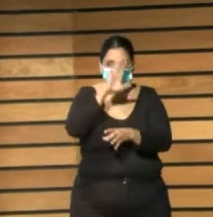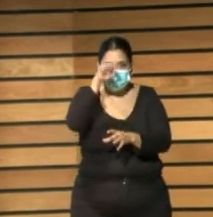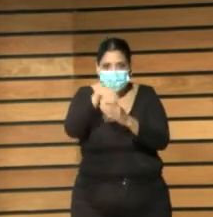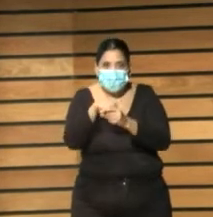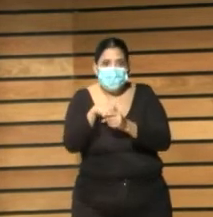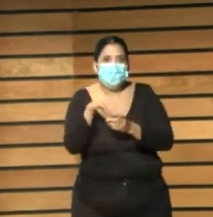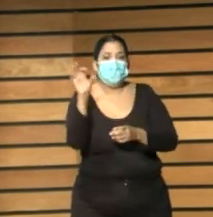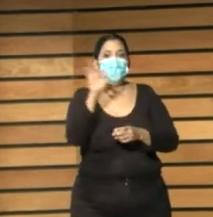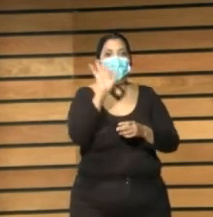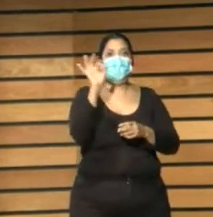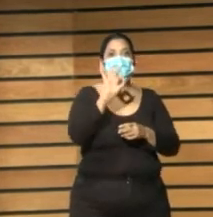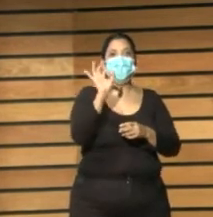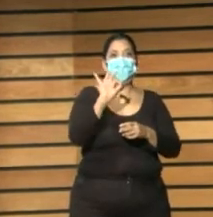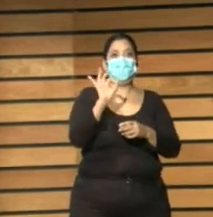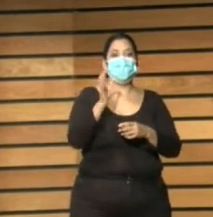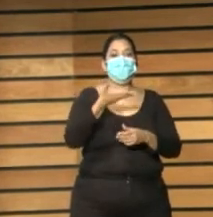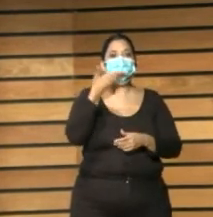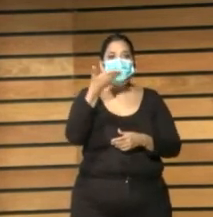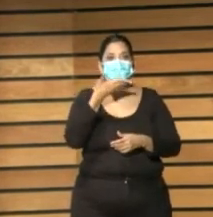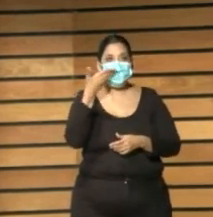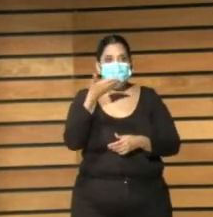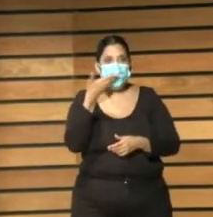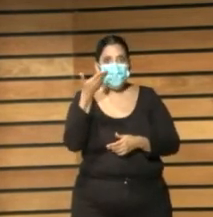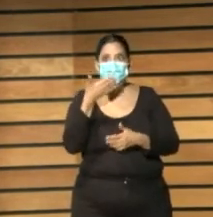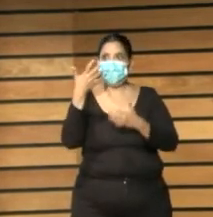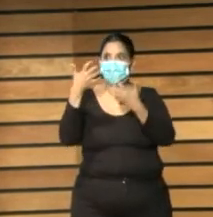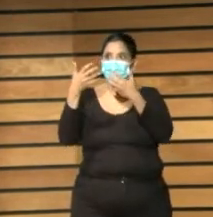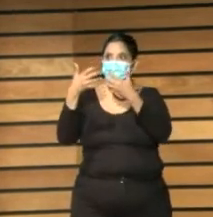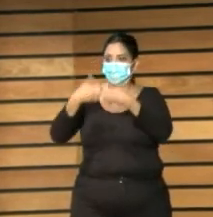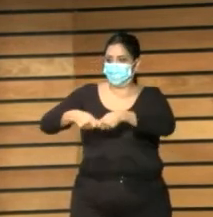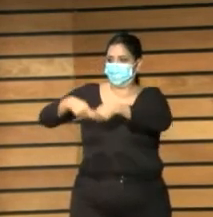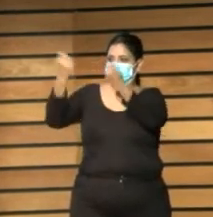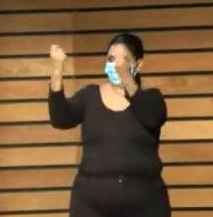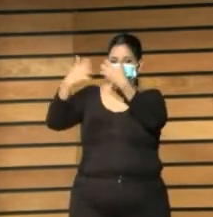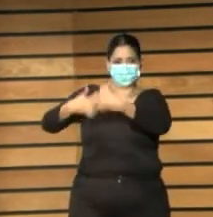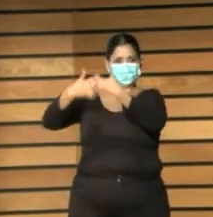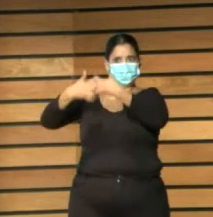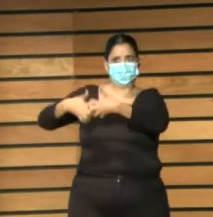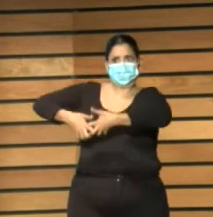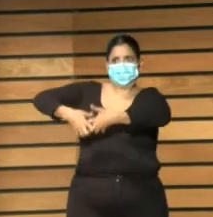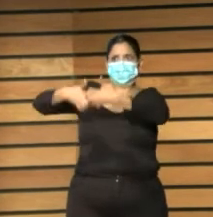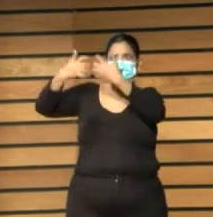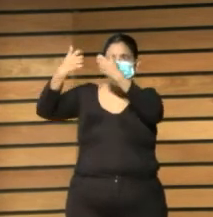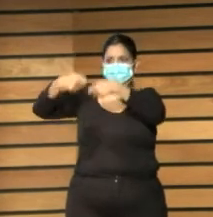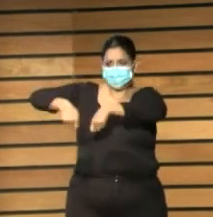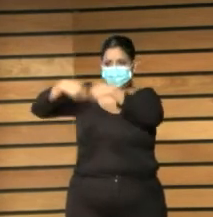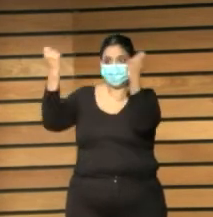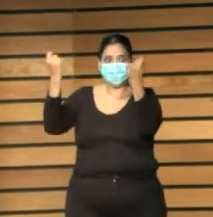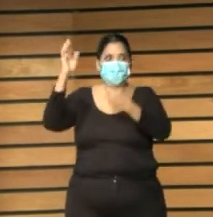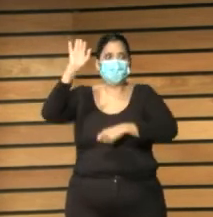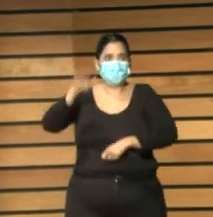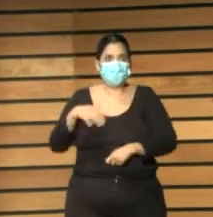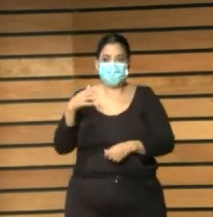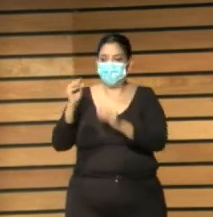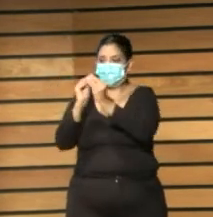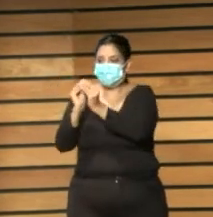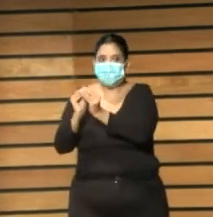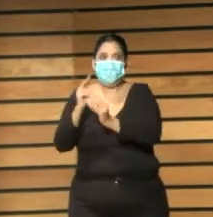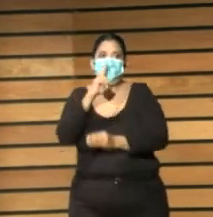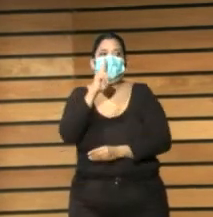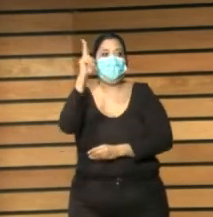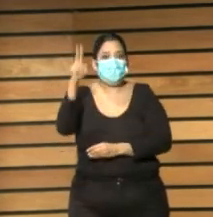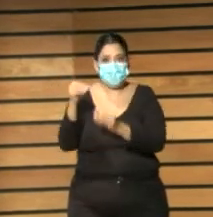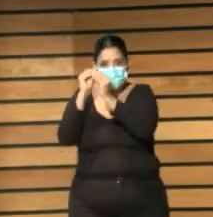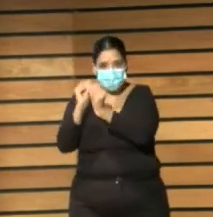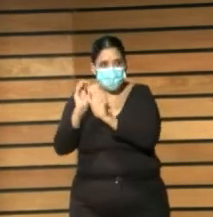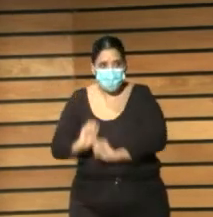te estropea la calefacción y te quedas dos años sin calefacción que ayer lo comentábamos pero es que haces un teatro por la tarde y